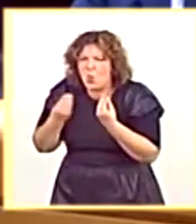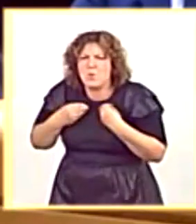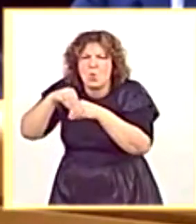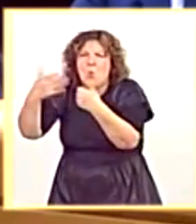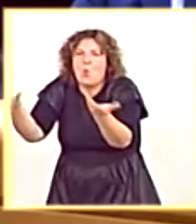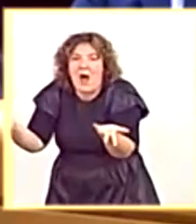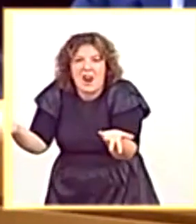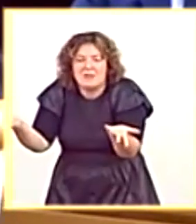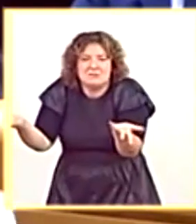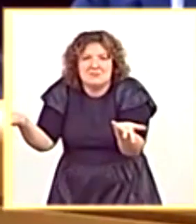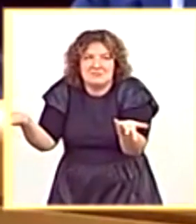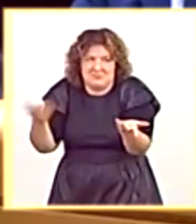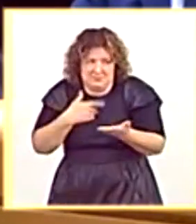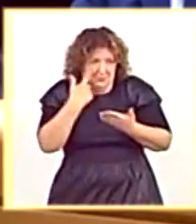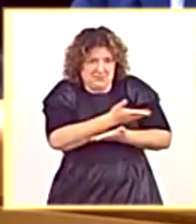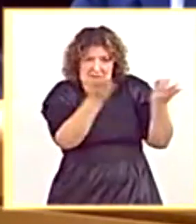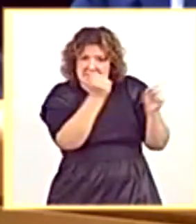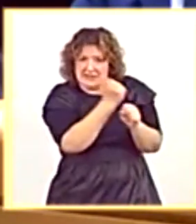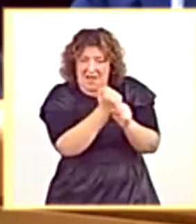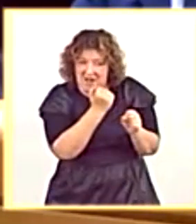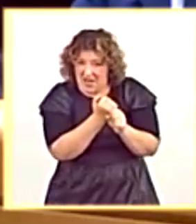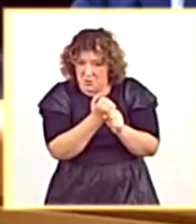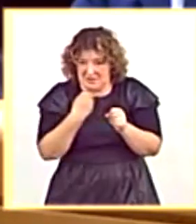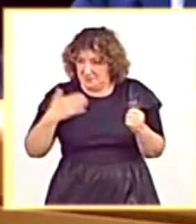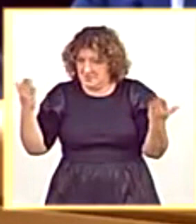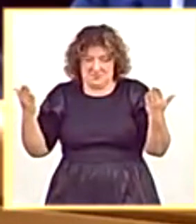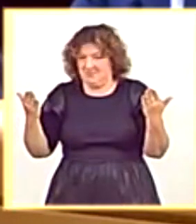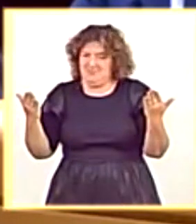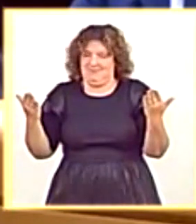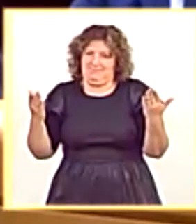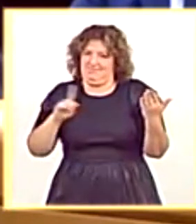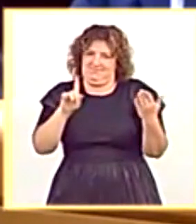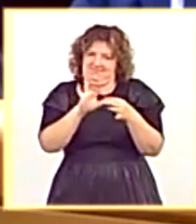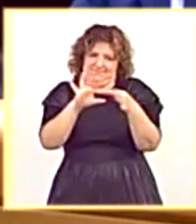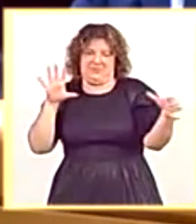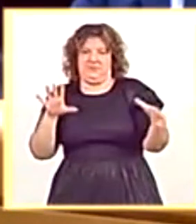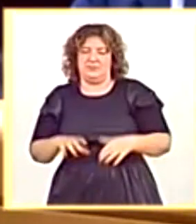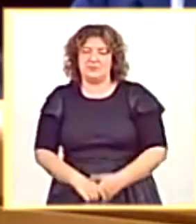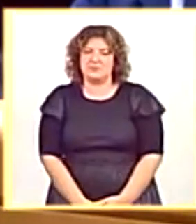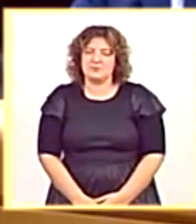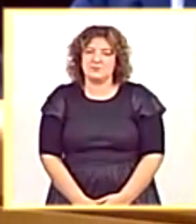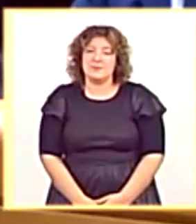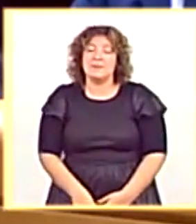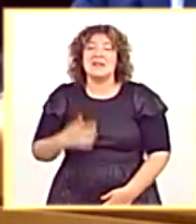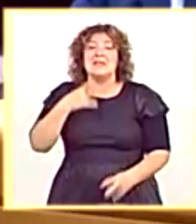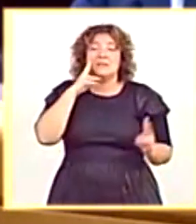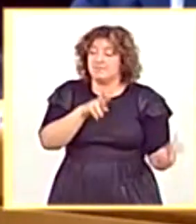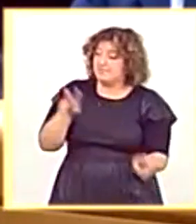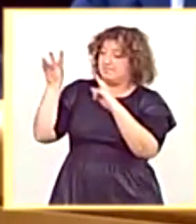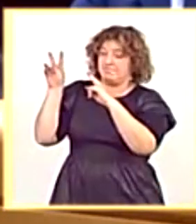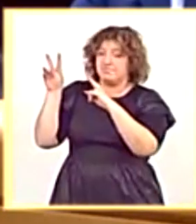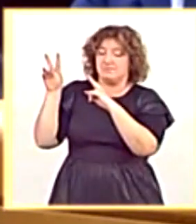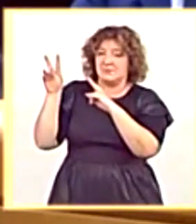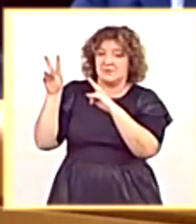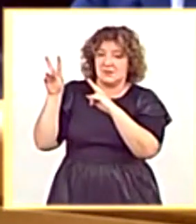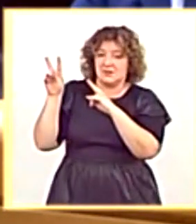muchísimos trabajadores a los cuales usted antes se refería. En fin, yo creo, señoría, que si echamos la vista atrás, al igual